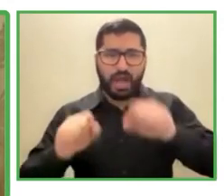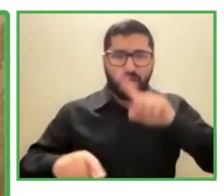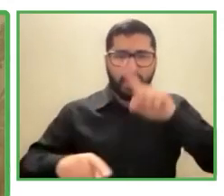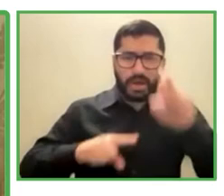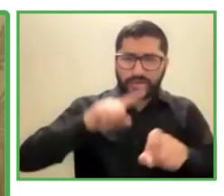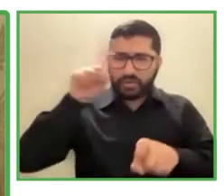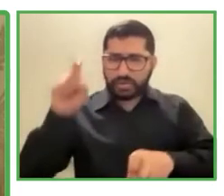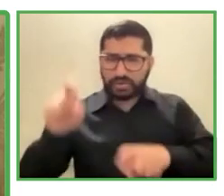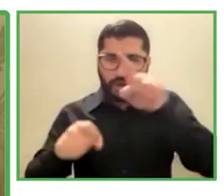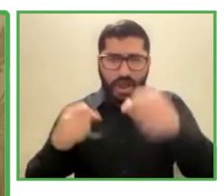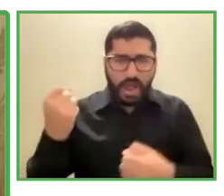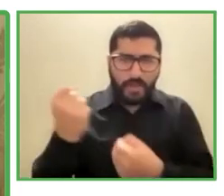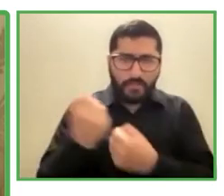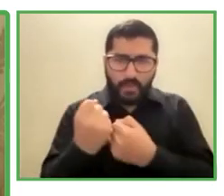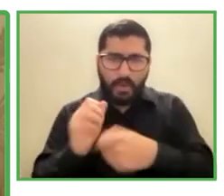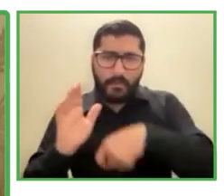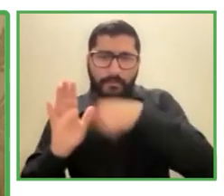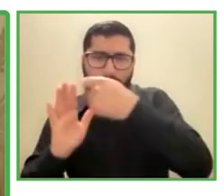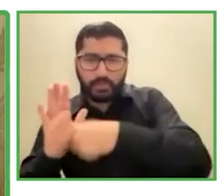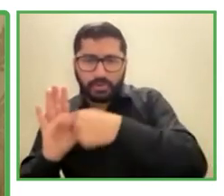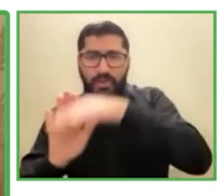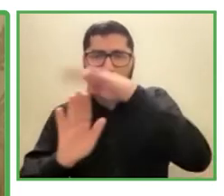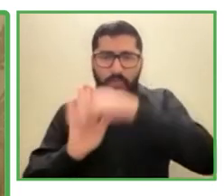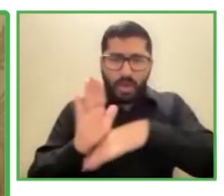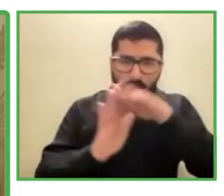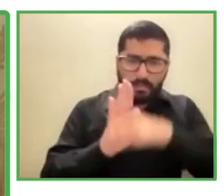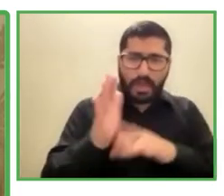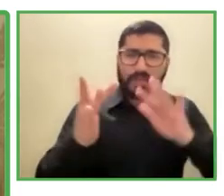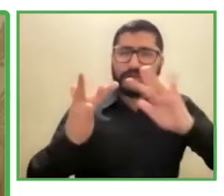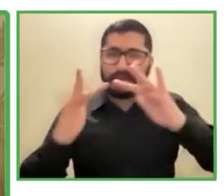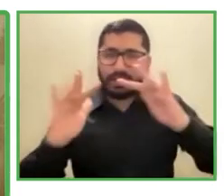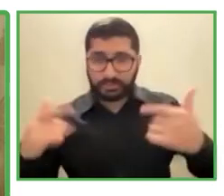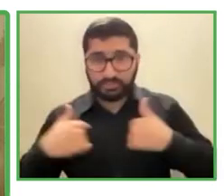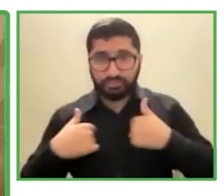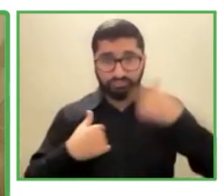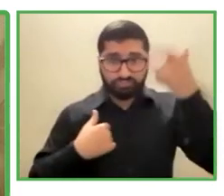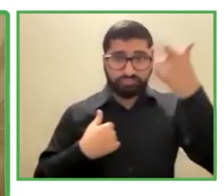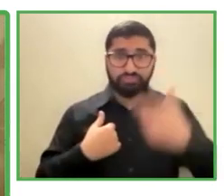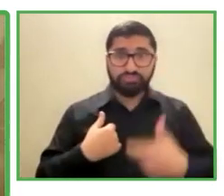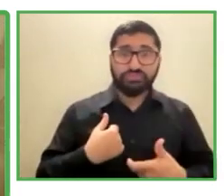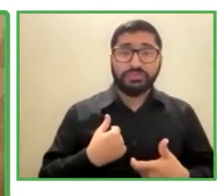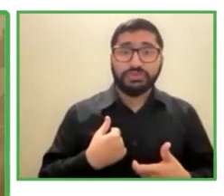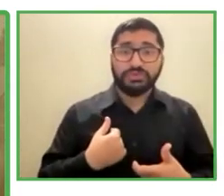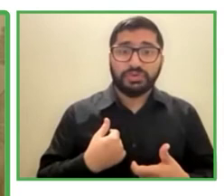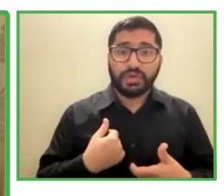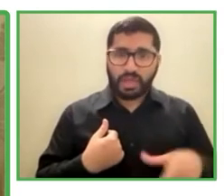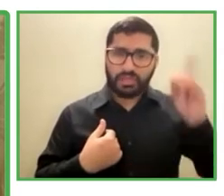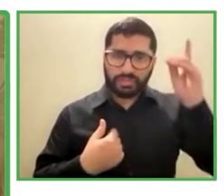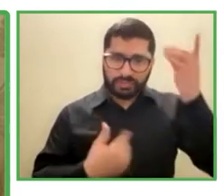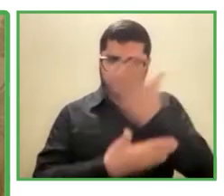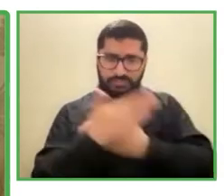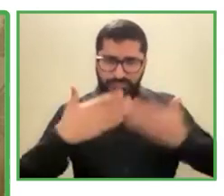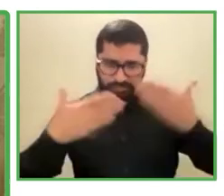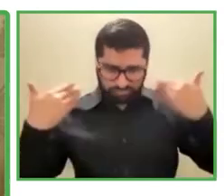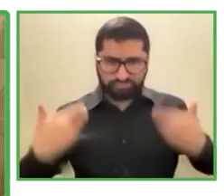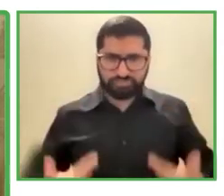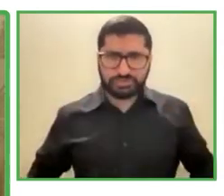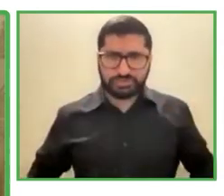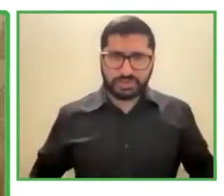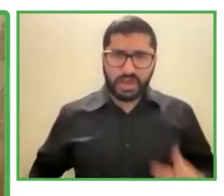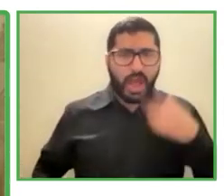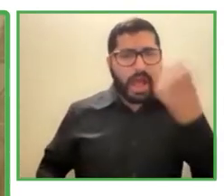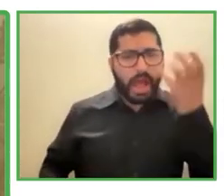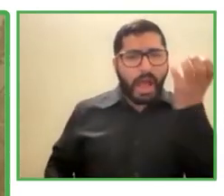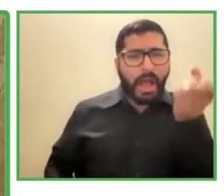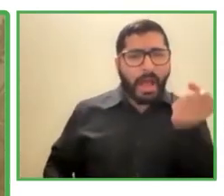online. Yo soy paraplégica y en este momento tengo esta dependencia por causa de una gestión